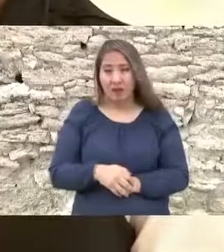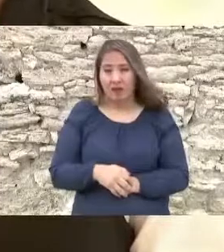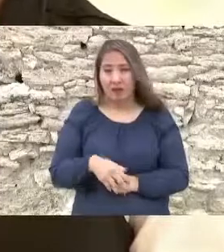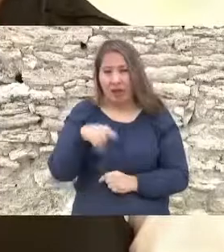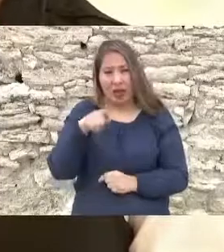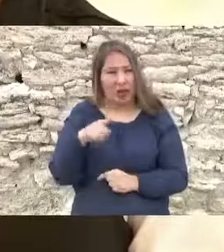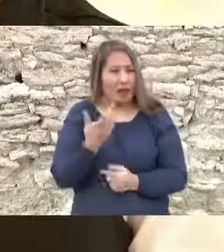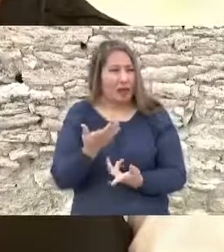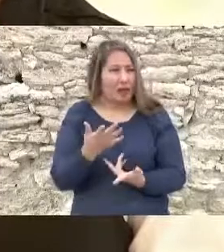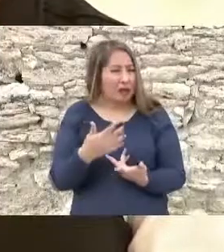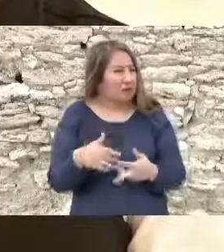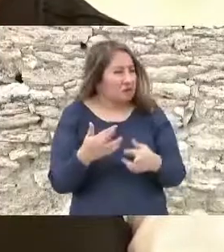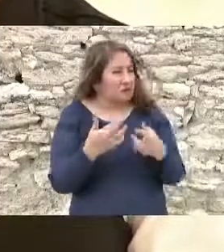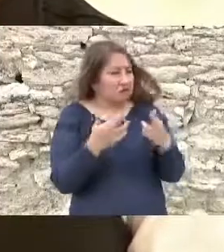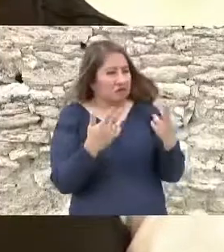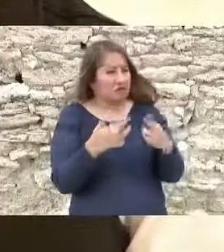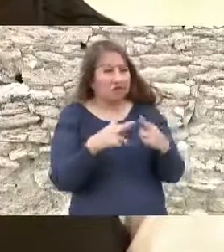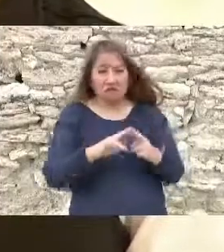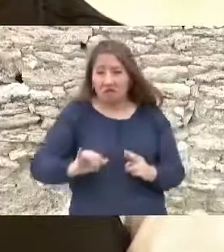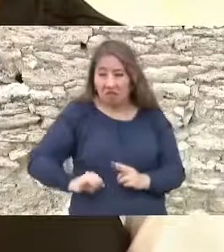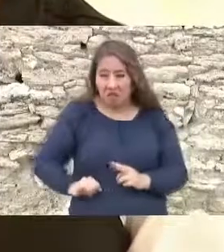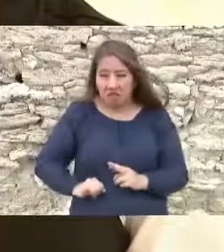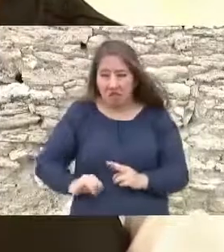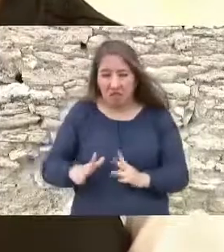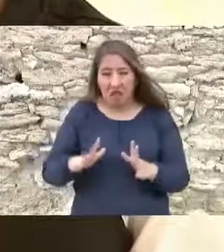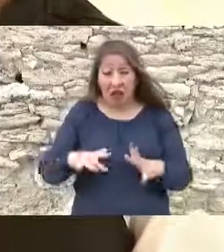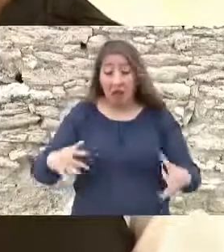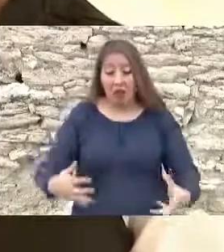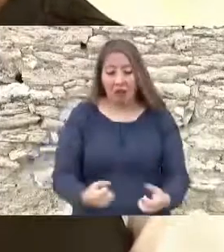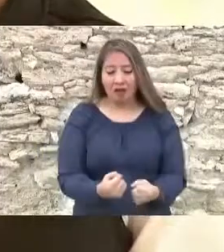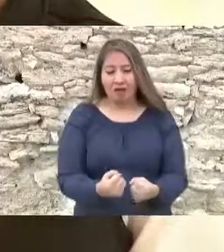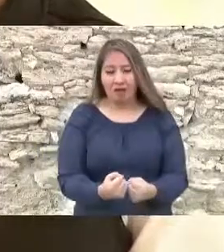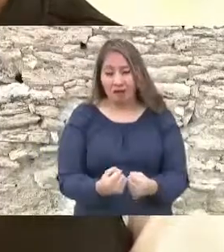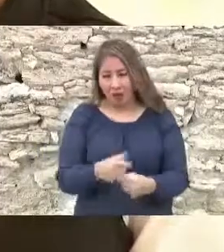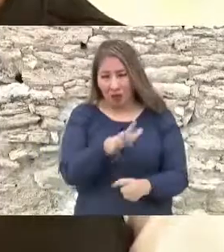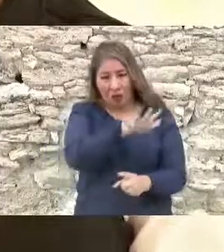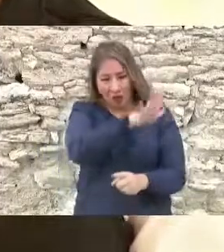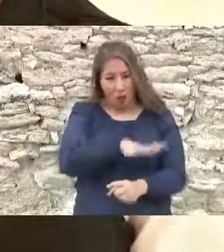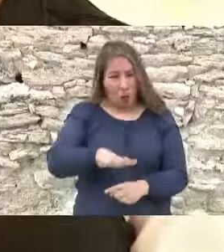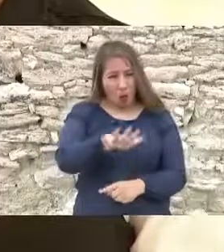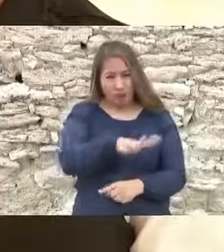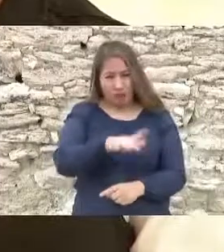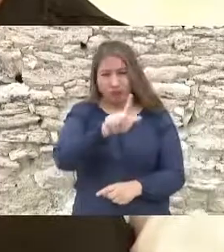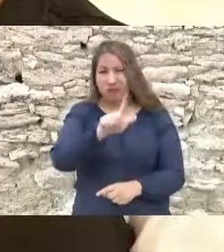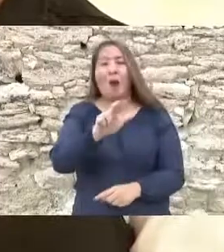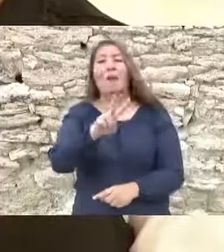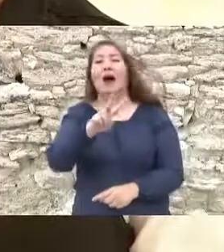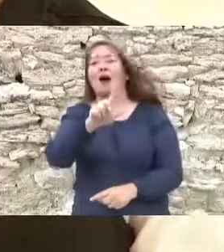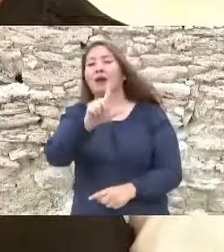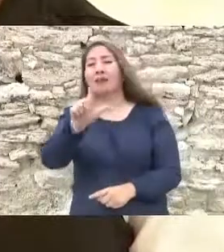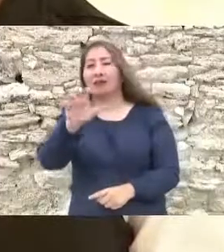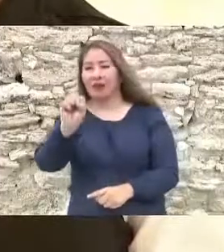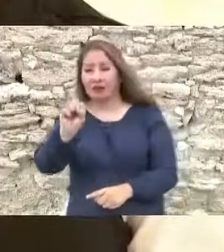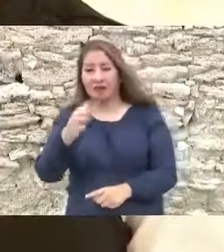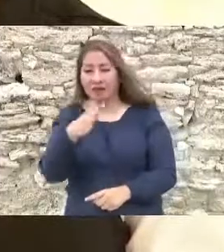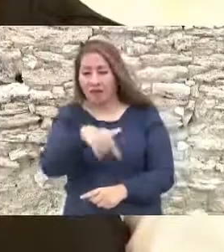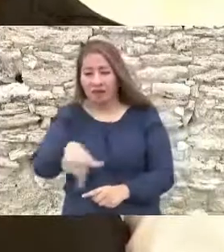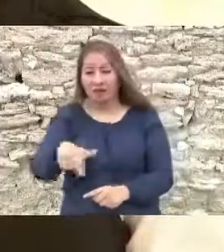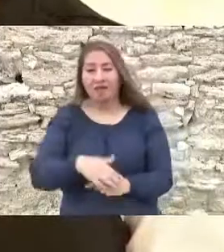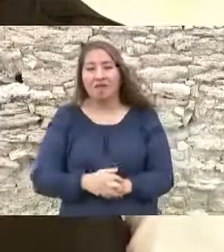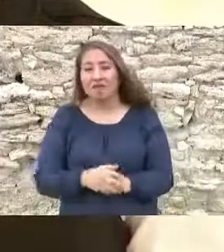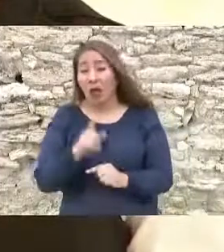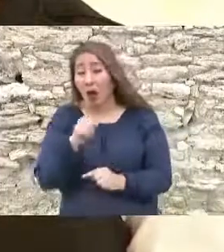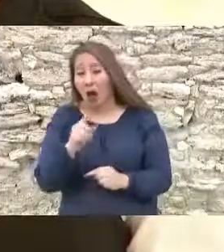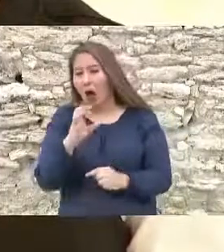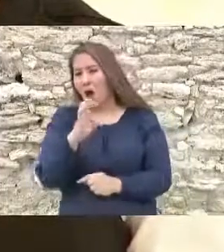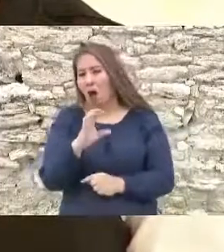como de quienes habitan o están interesados en la recuperación del valle. Para mejorar la gestión del agua, por una parte,